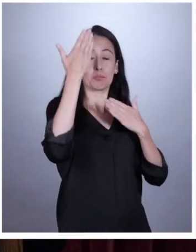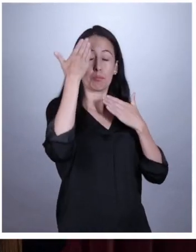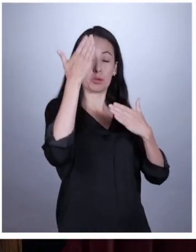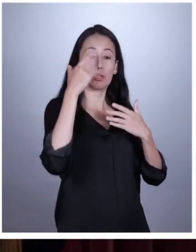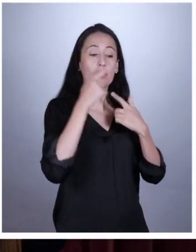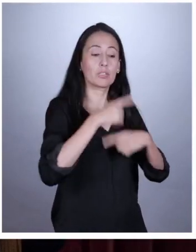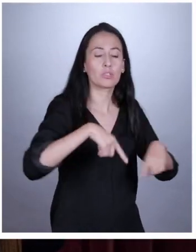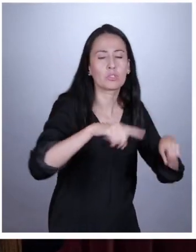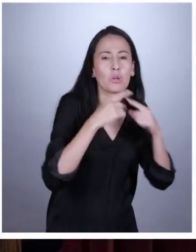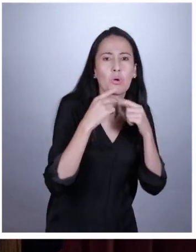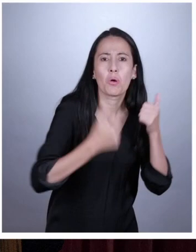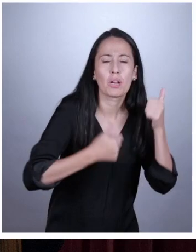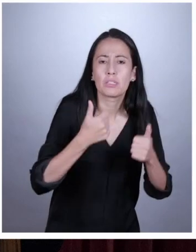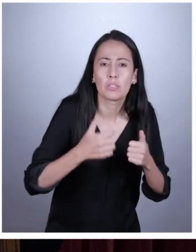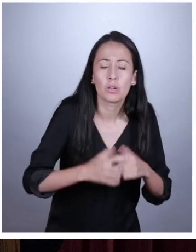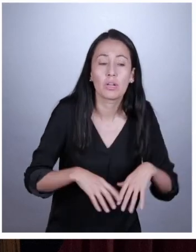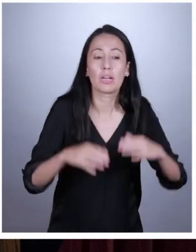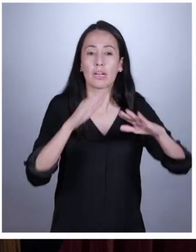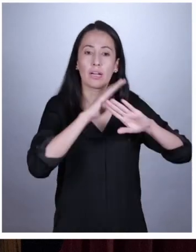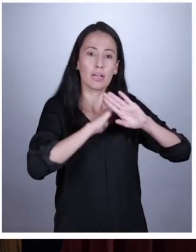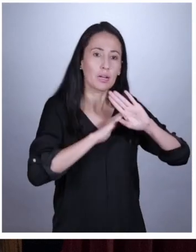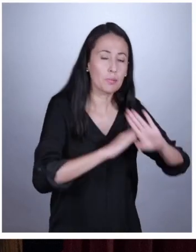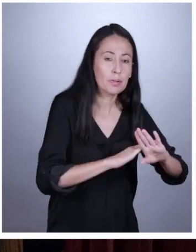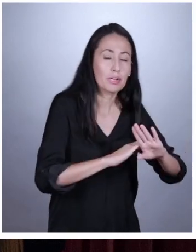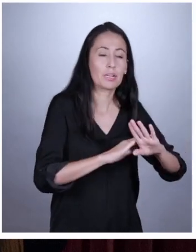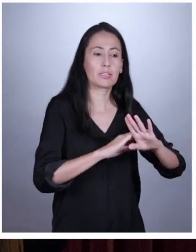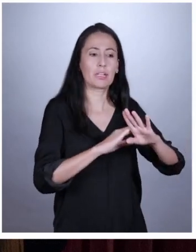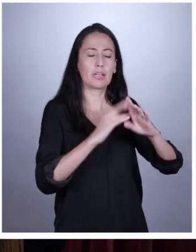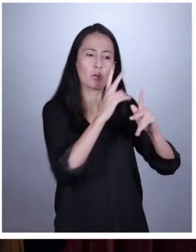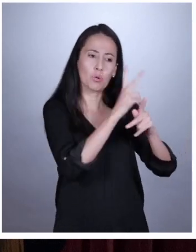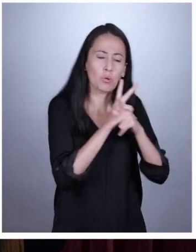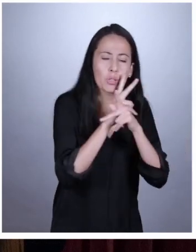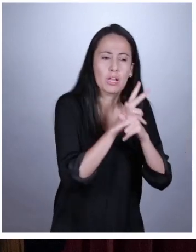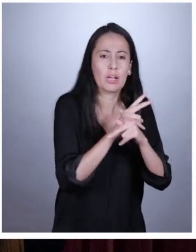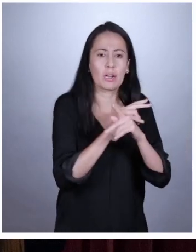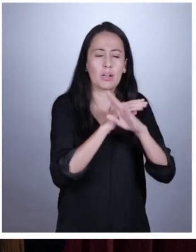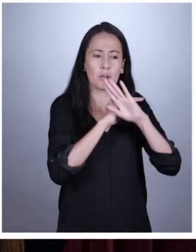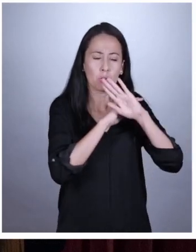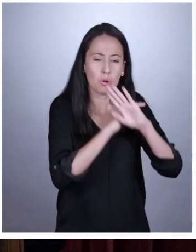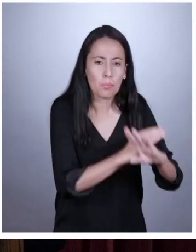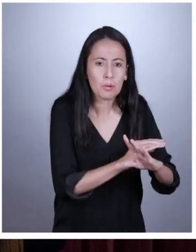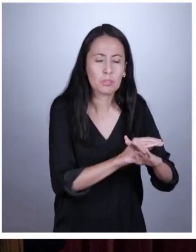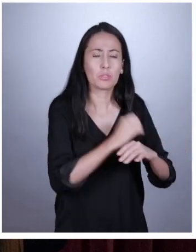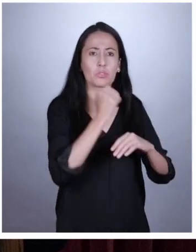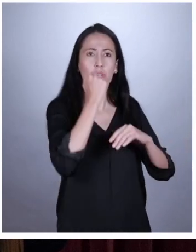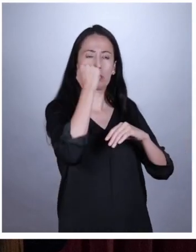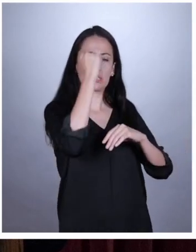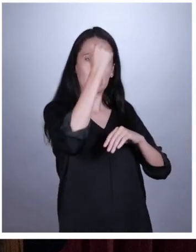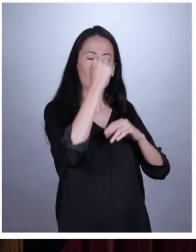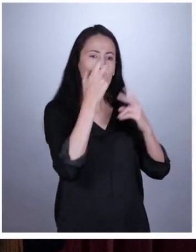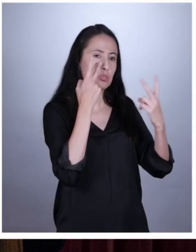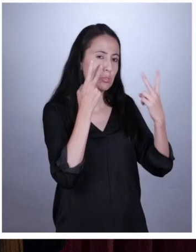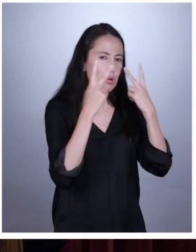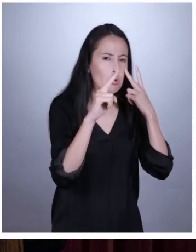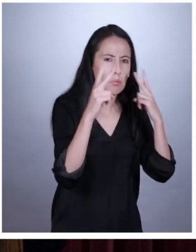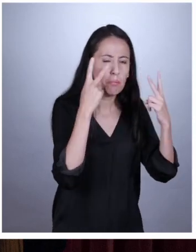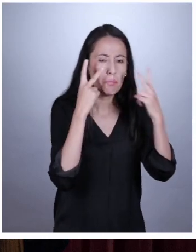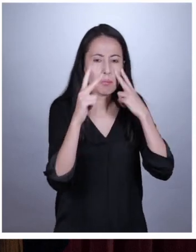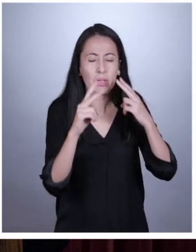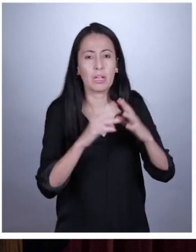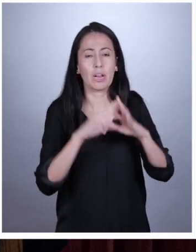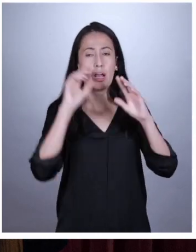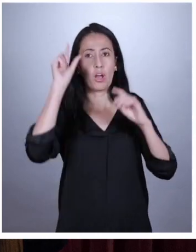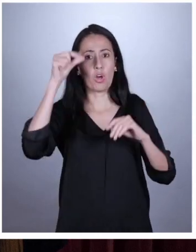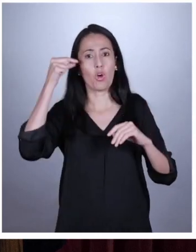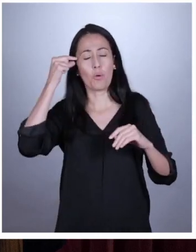políticos, por su parte, son los que buscan evitar que seamos vulnerados. Que seamos vulnerados nuestros derechos, ya sea